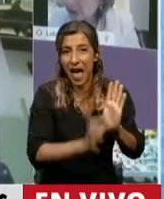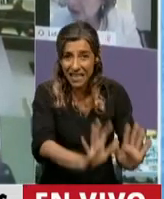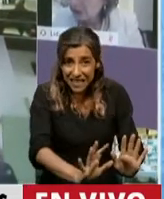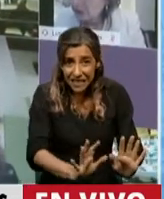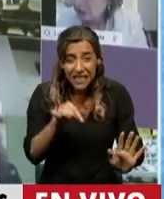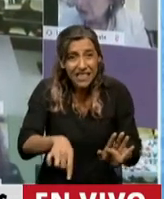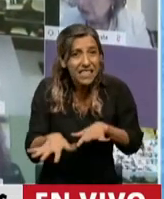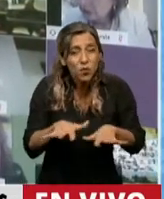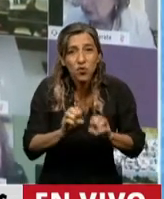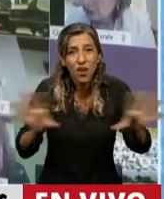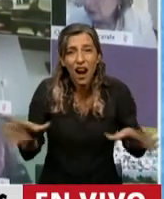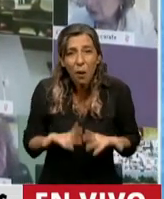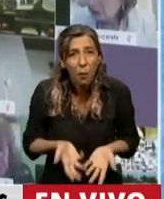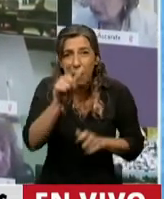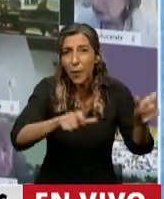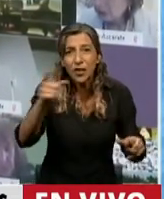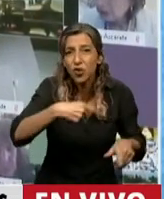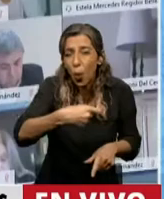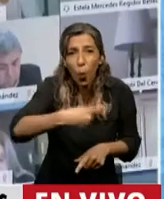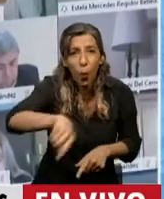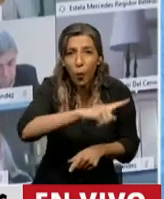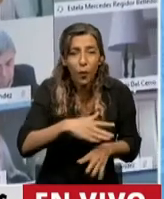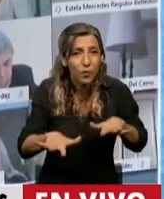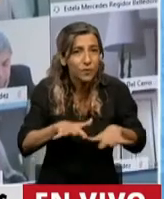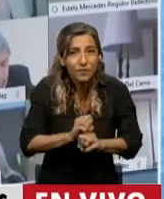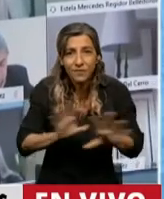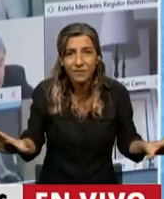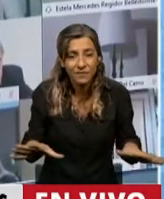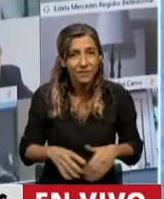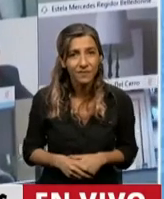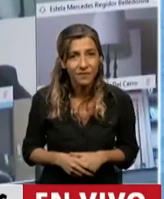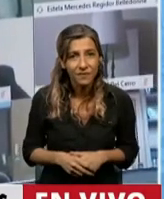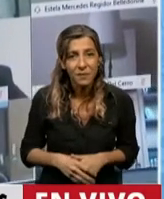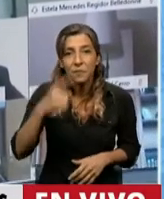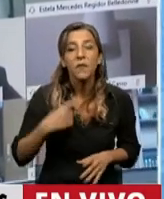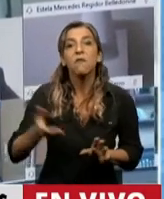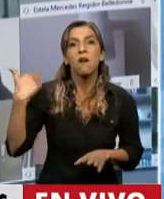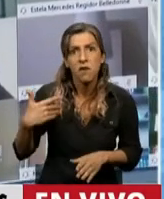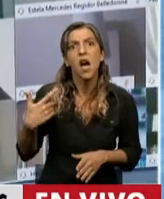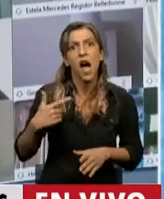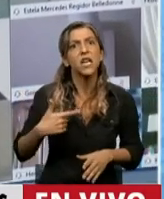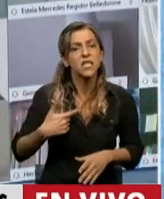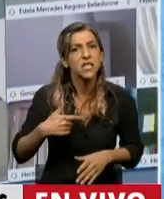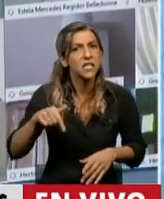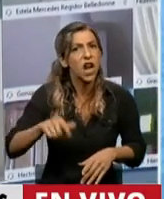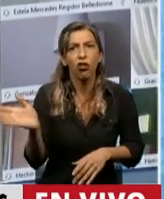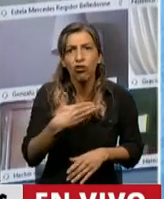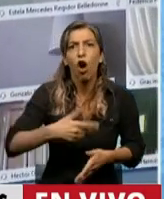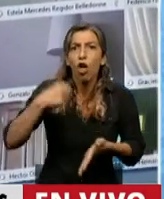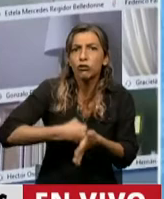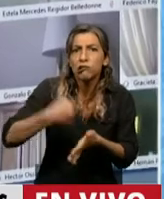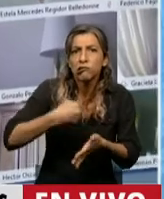la que están viviendo las jubiladas y jubilados. Por eso el día de ayer hubo una jornada nacional de lucha en defensa de las jubilaciones,